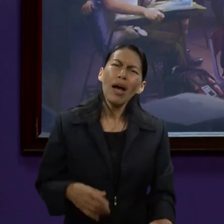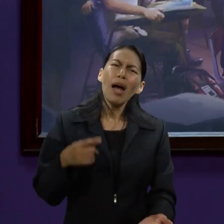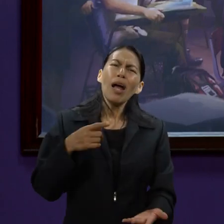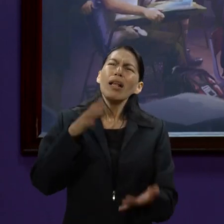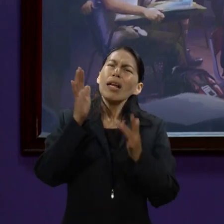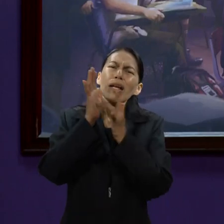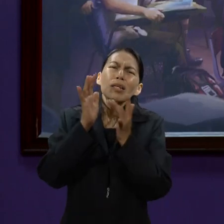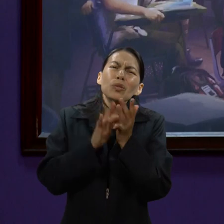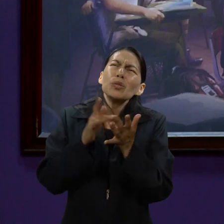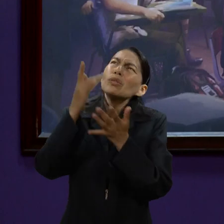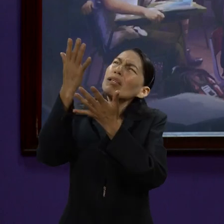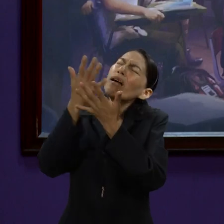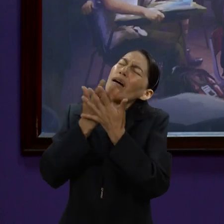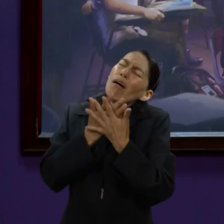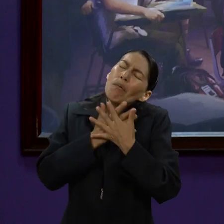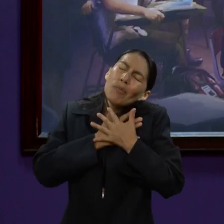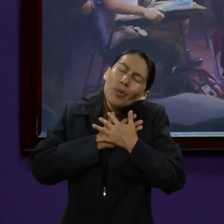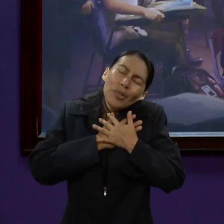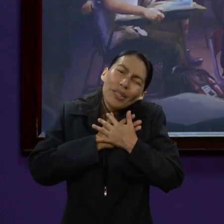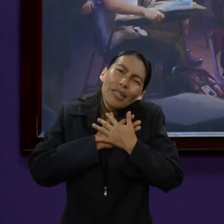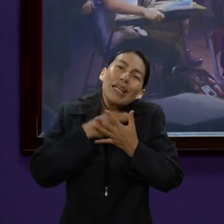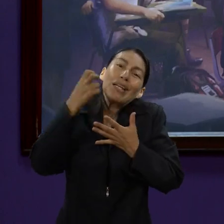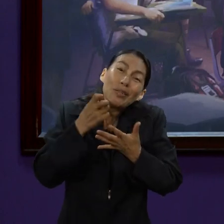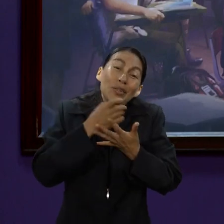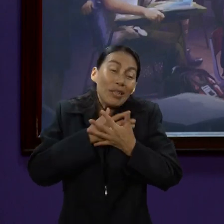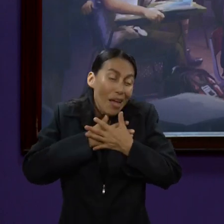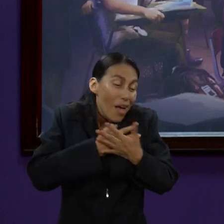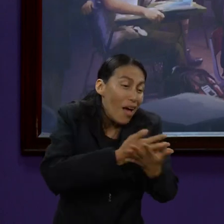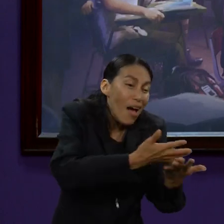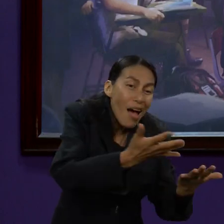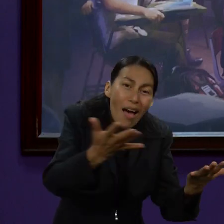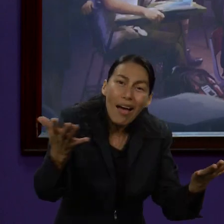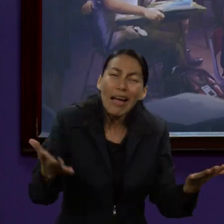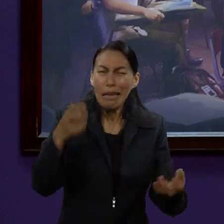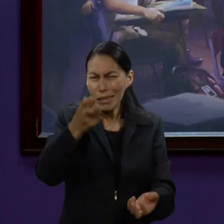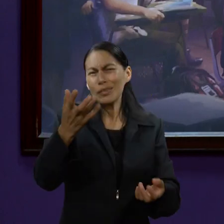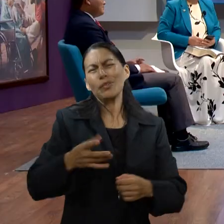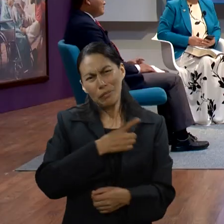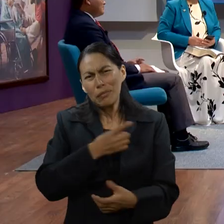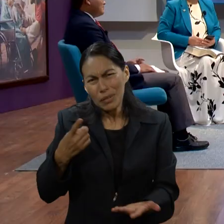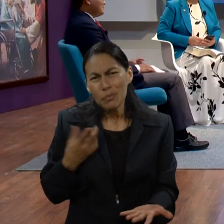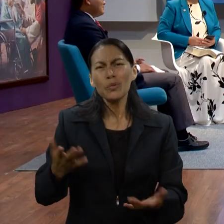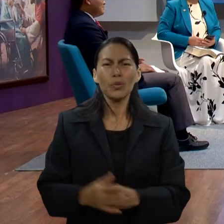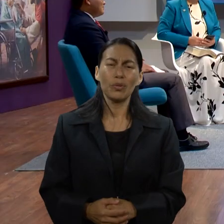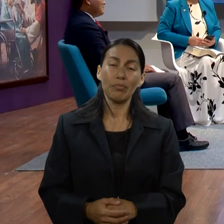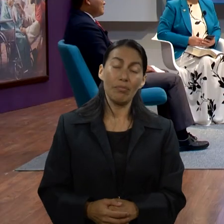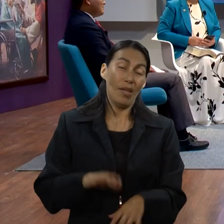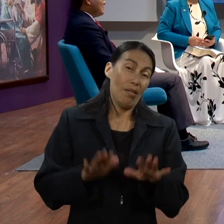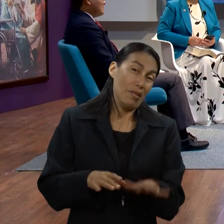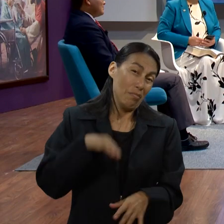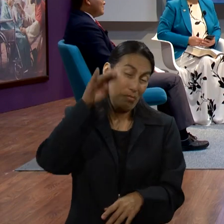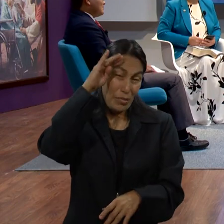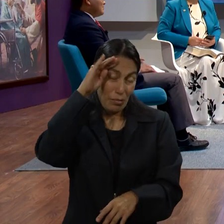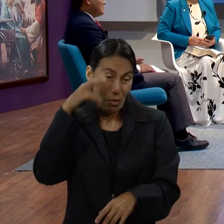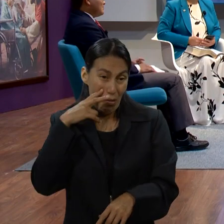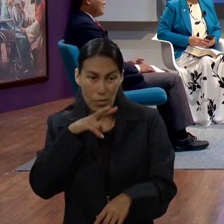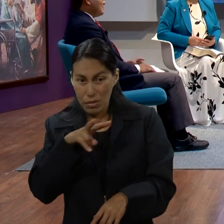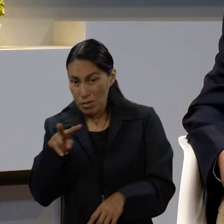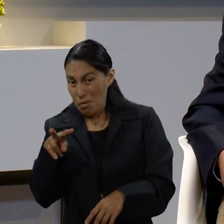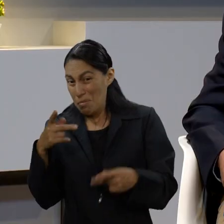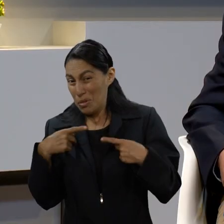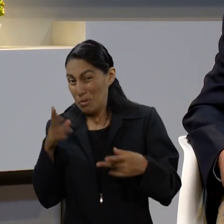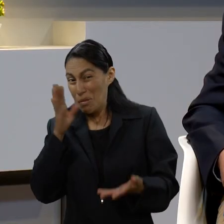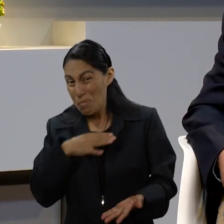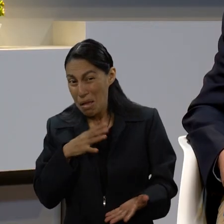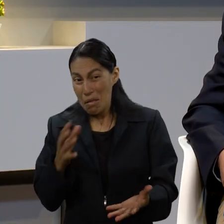tiene que castigar. Cuando nosotros estamos aquí para dar ese amor que Jesús nos dio a nosotros, ¿no? Interceder. Nosotros estamos aquí para